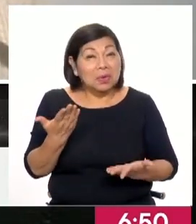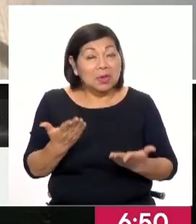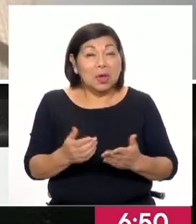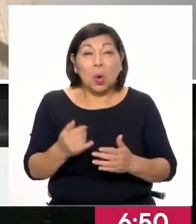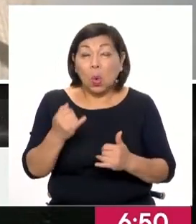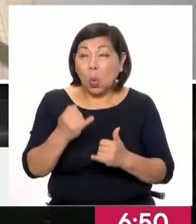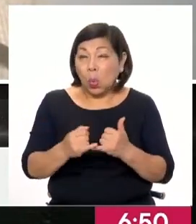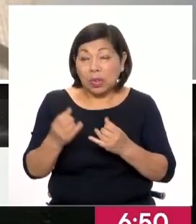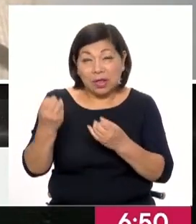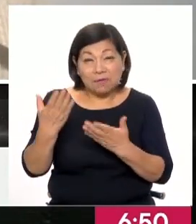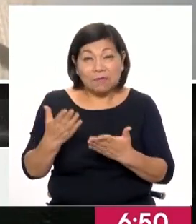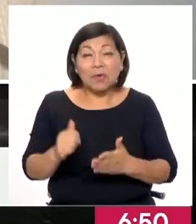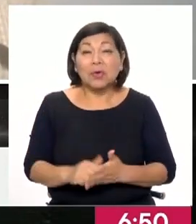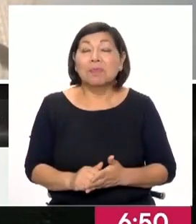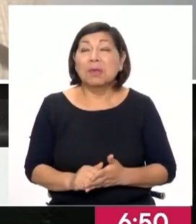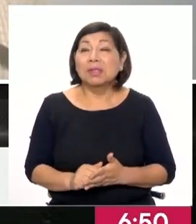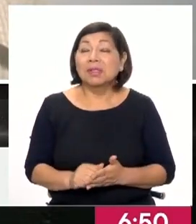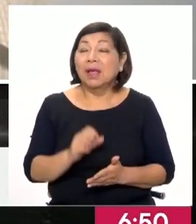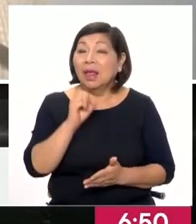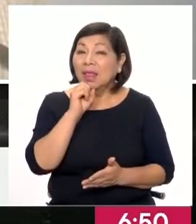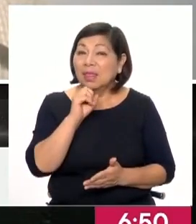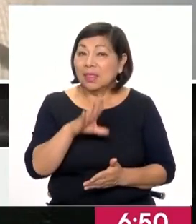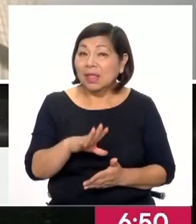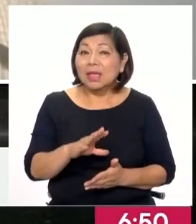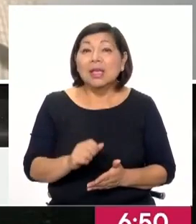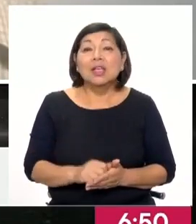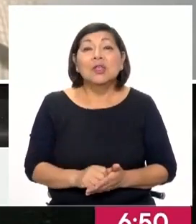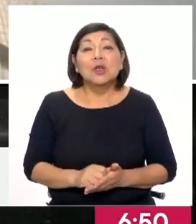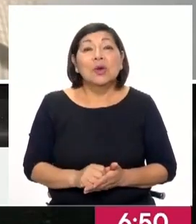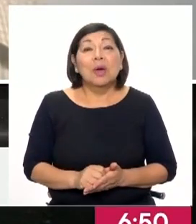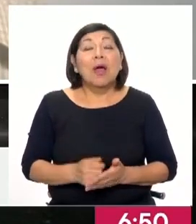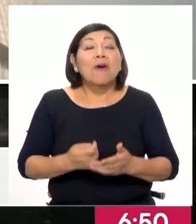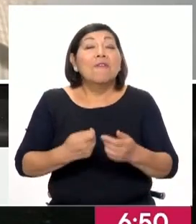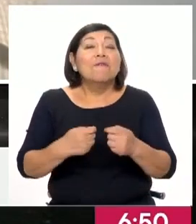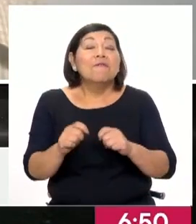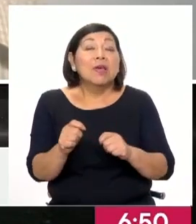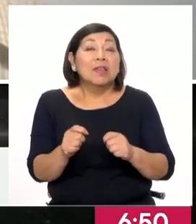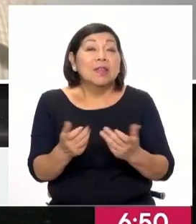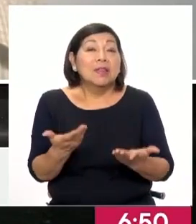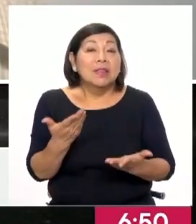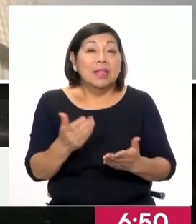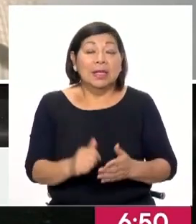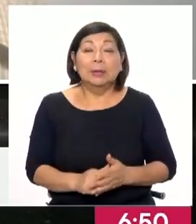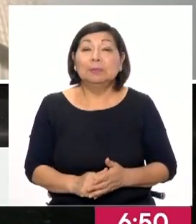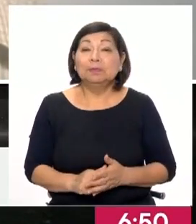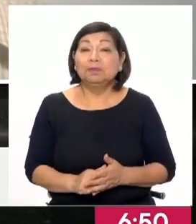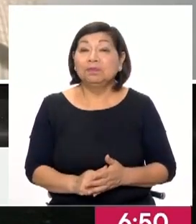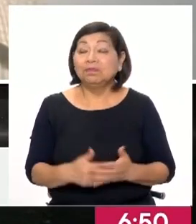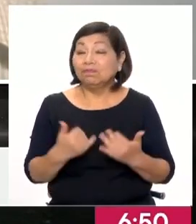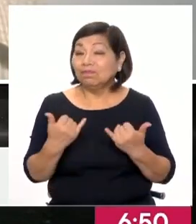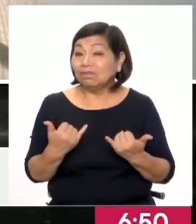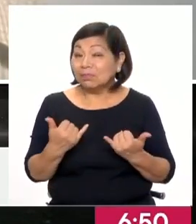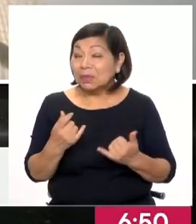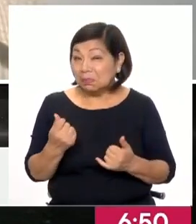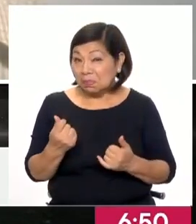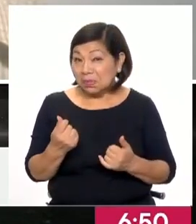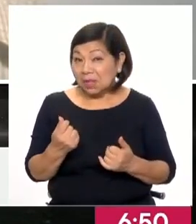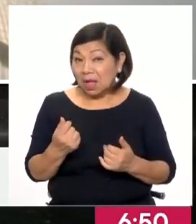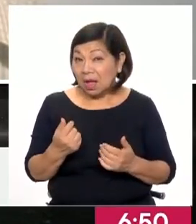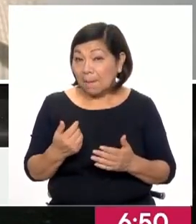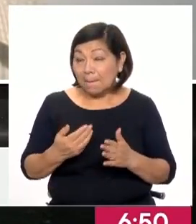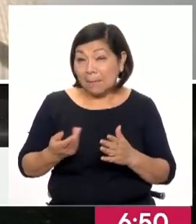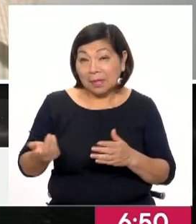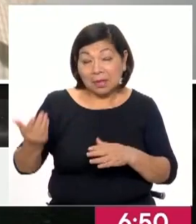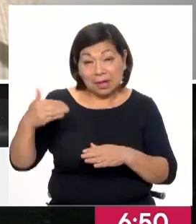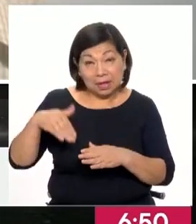últimas informaciones auspiciosas con respecto a las exportaciones, ¿no? Es dinero norteamericano que